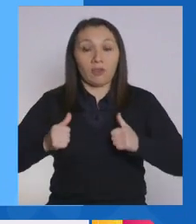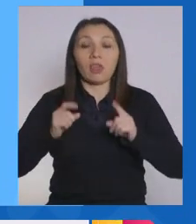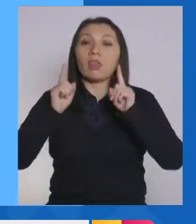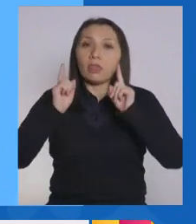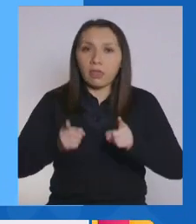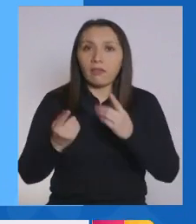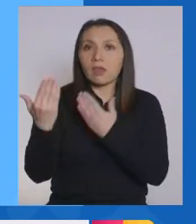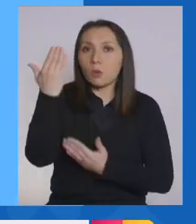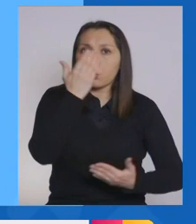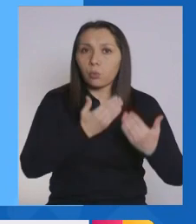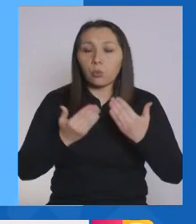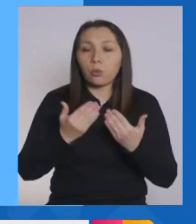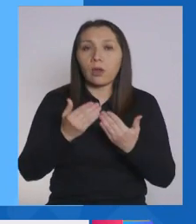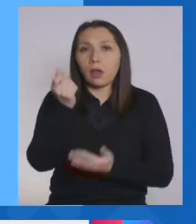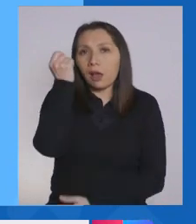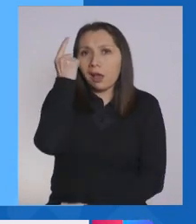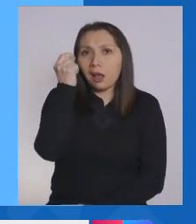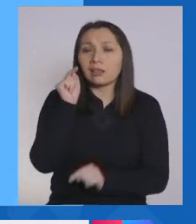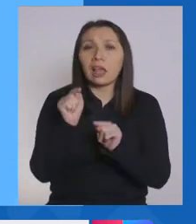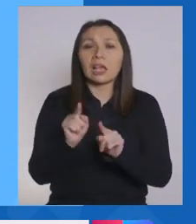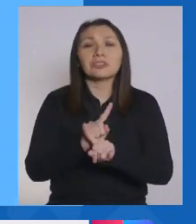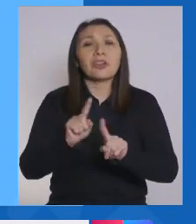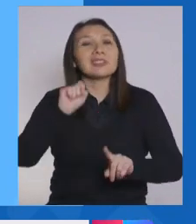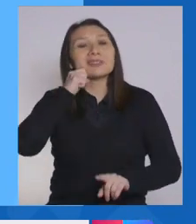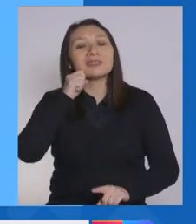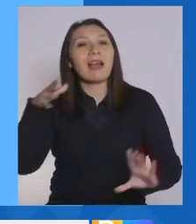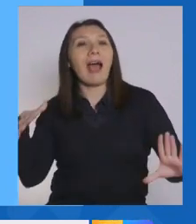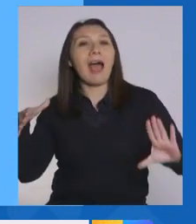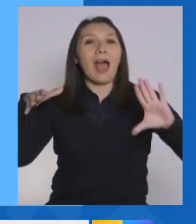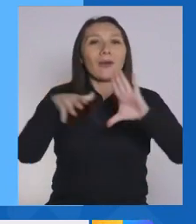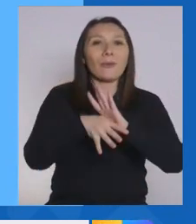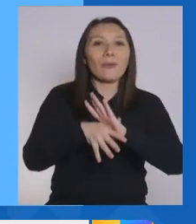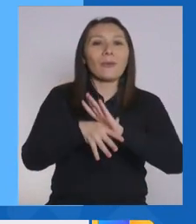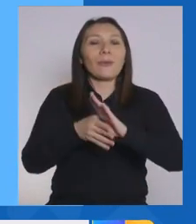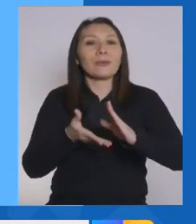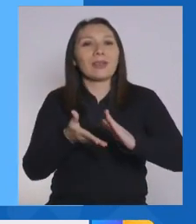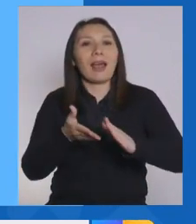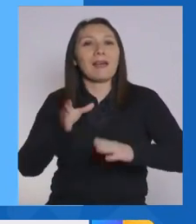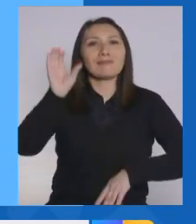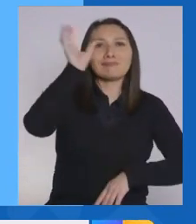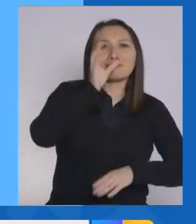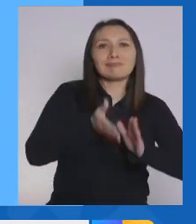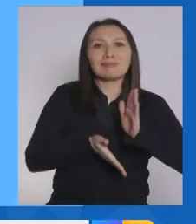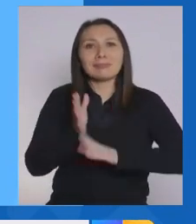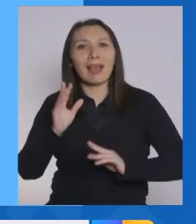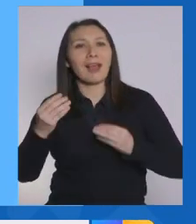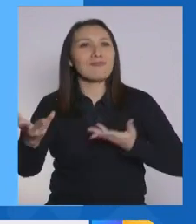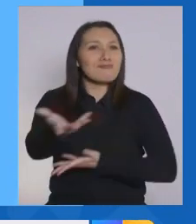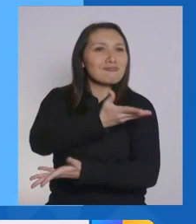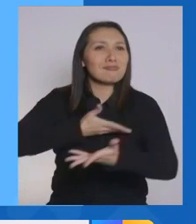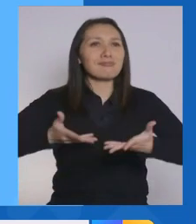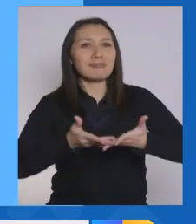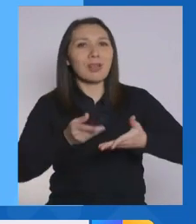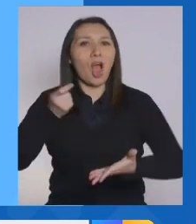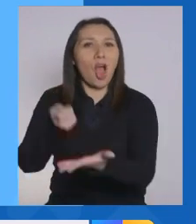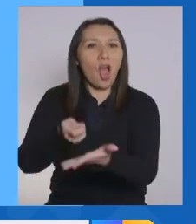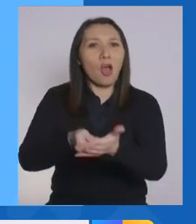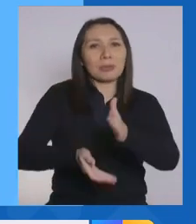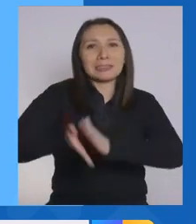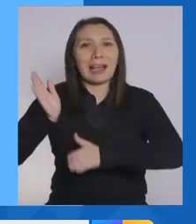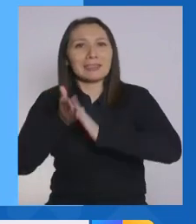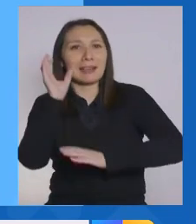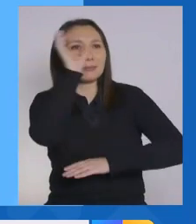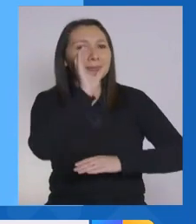tienen que cuidarse y entender que esto no es ir a juntarse para hacer vida social, para ir a comprar, para